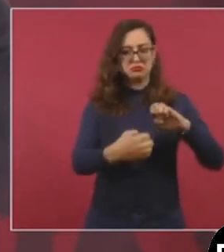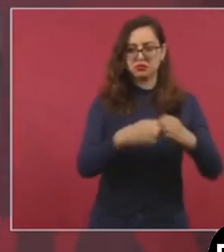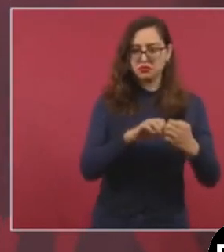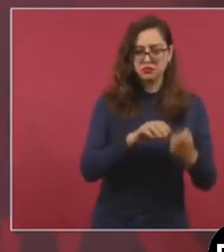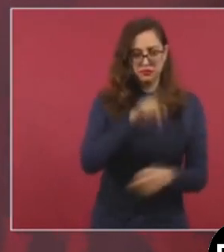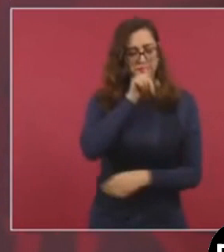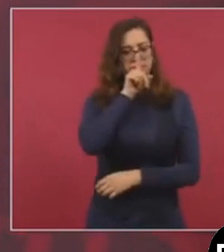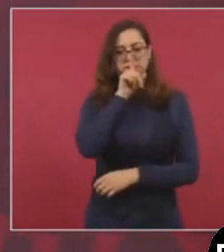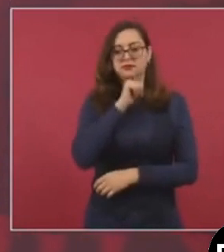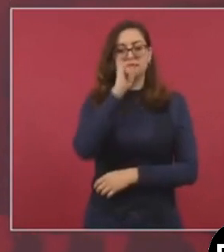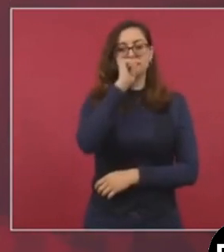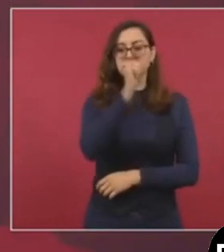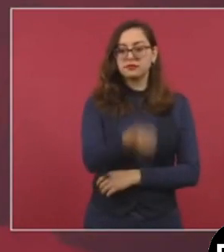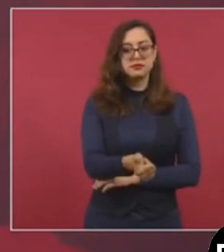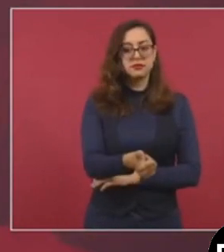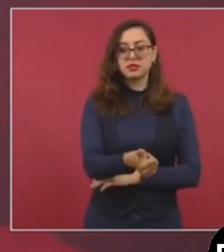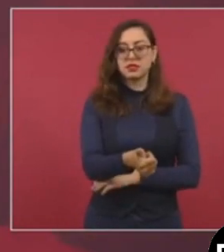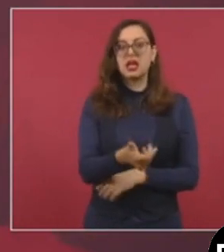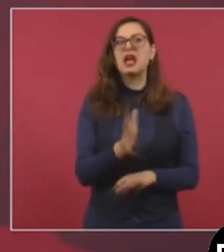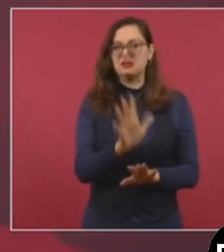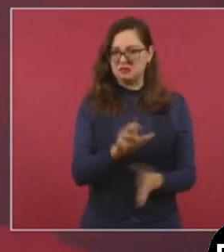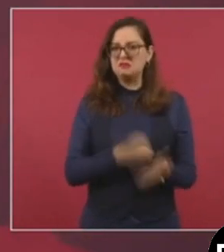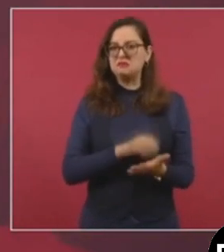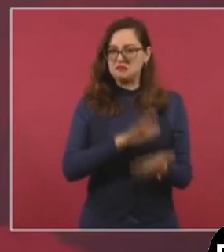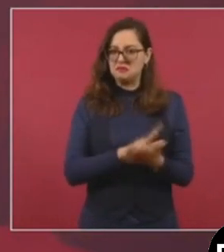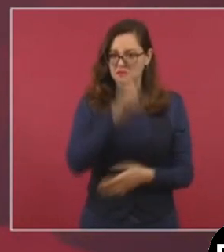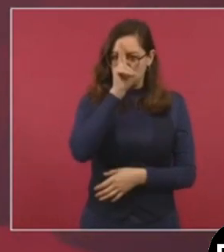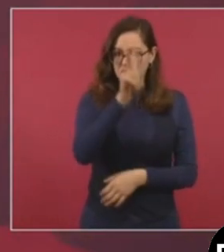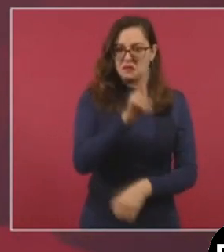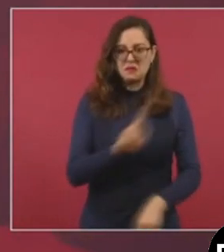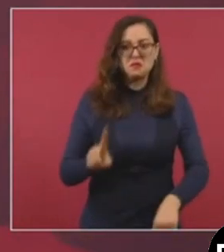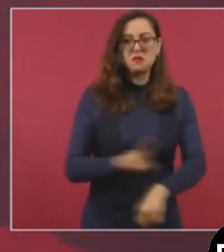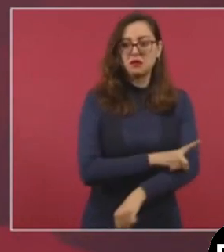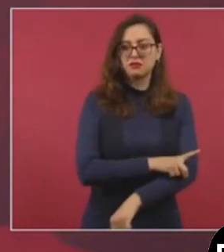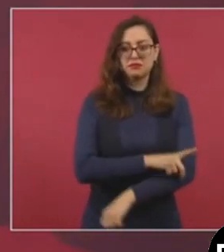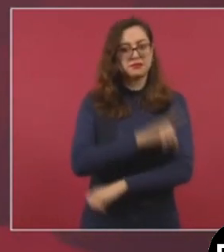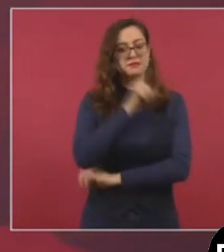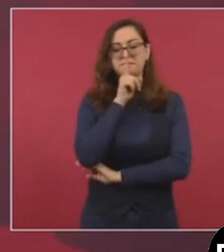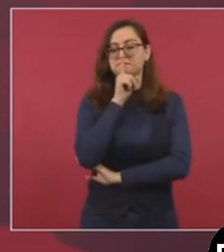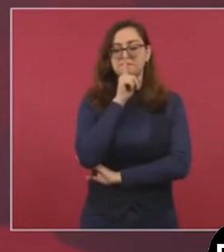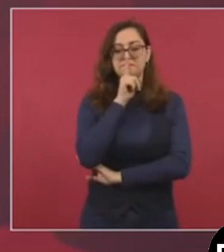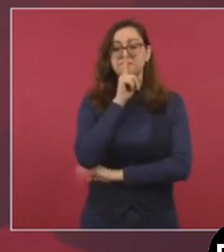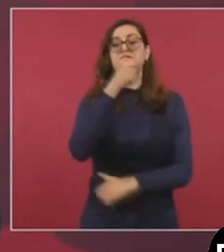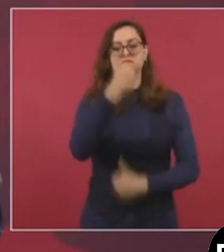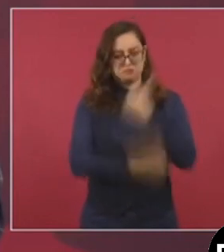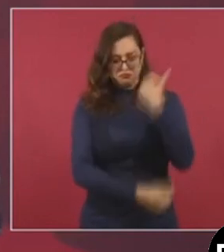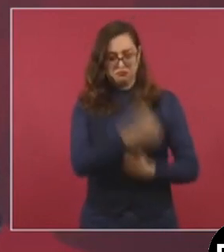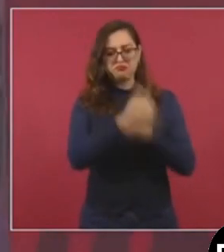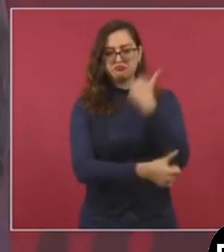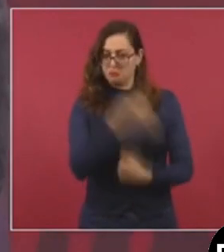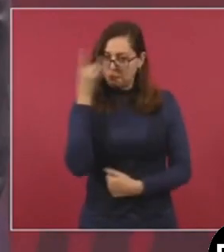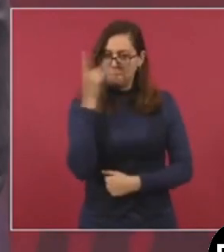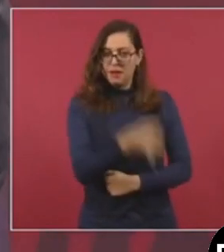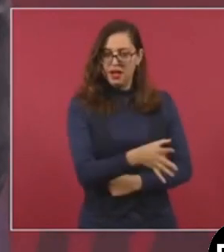como enemigo a destruir, si acaso son adversarios a vencer,